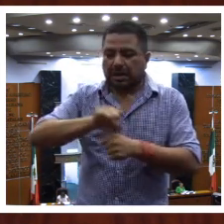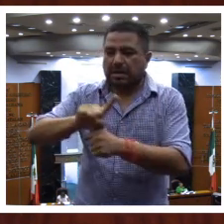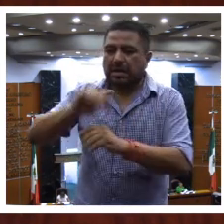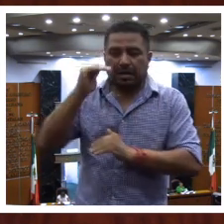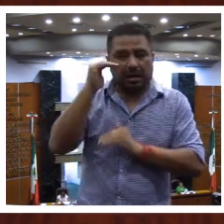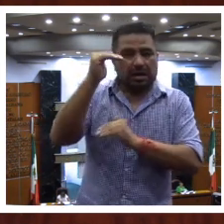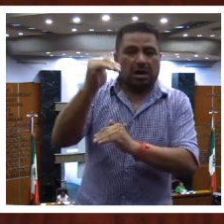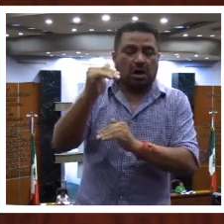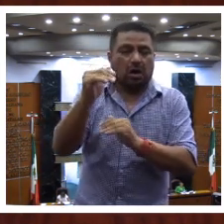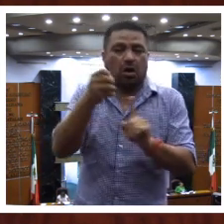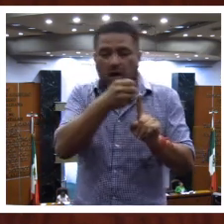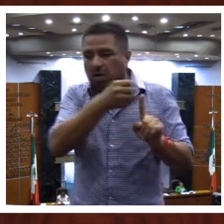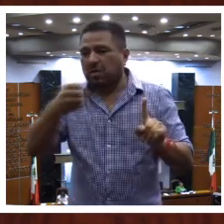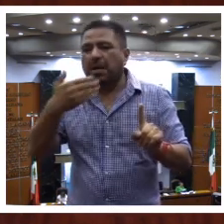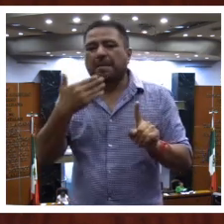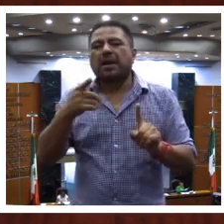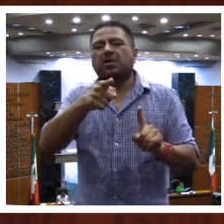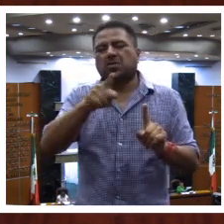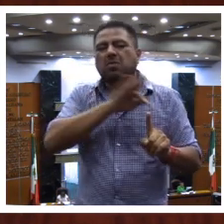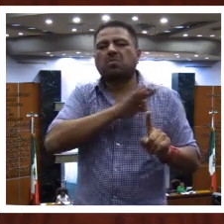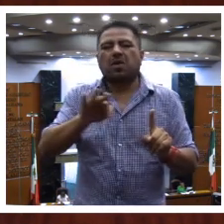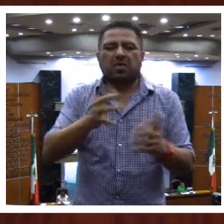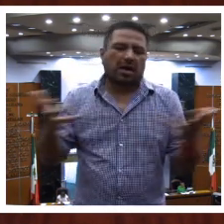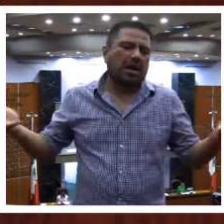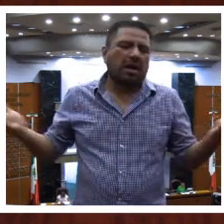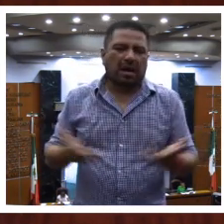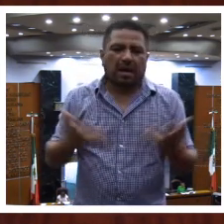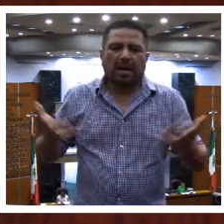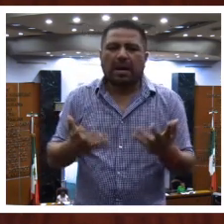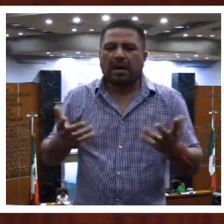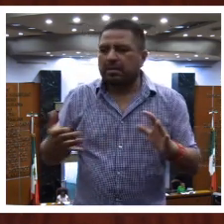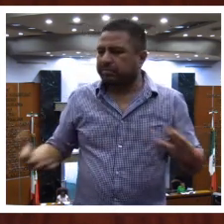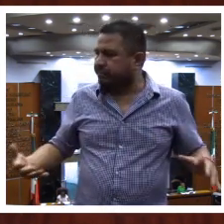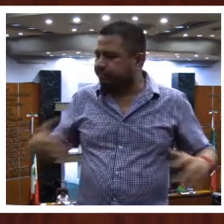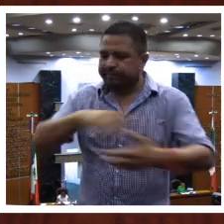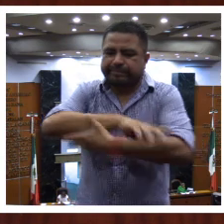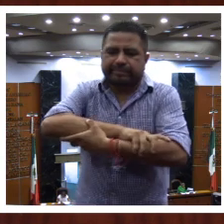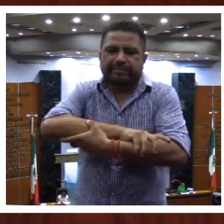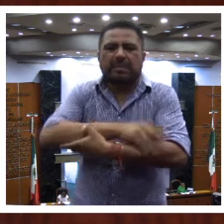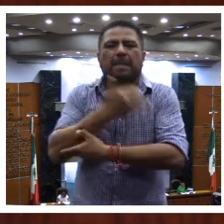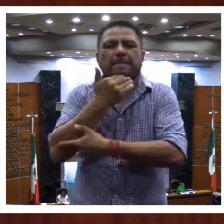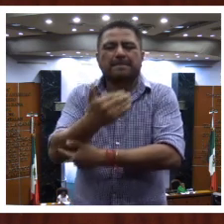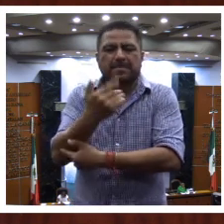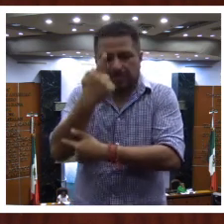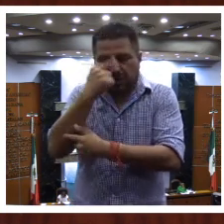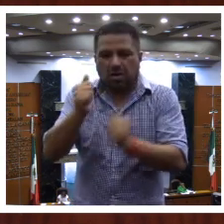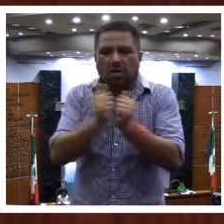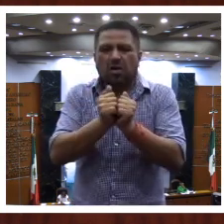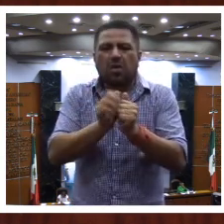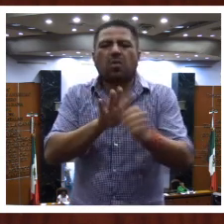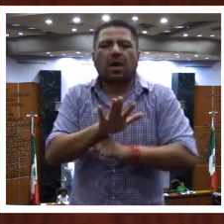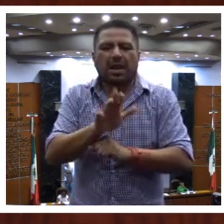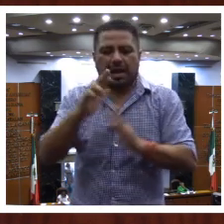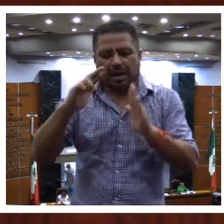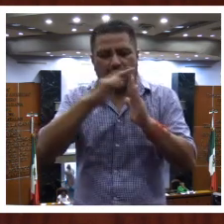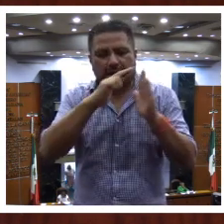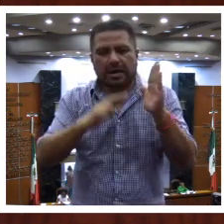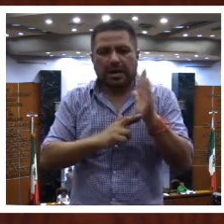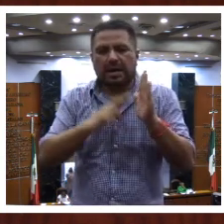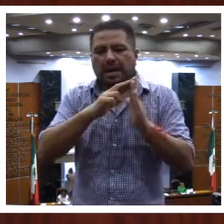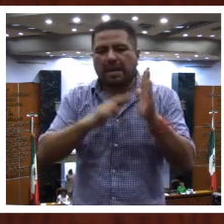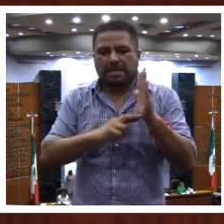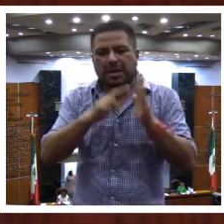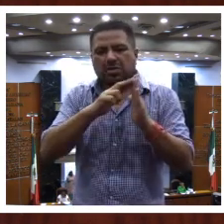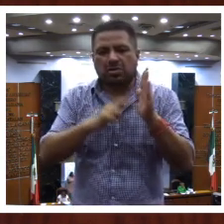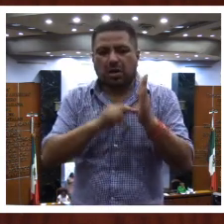ordinarios realicen la armonización con los reglamentos de la presente